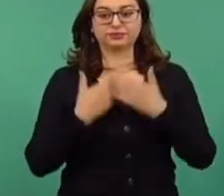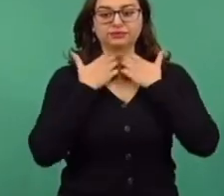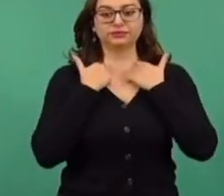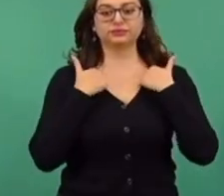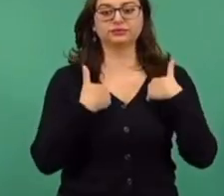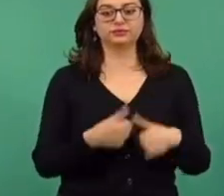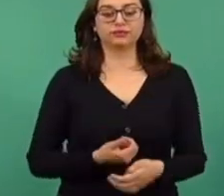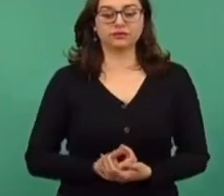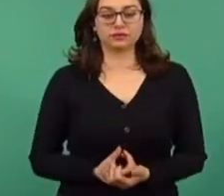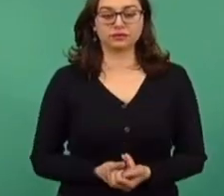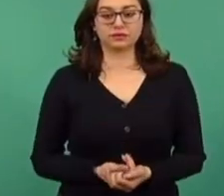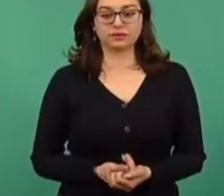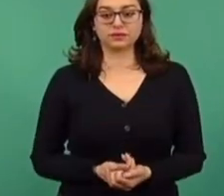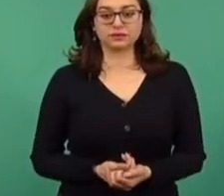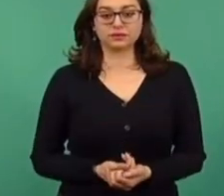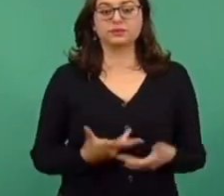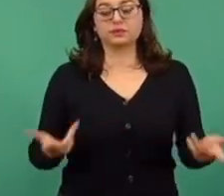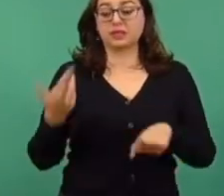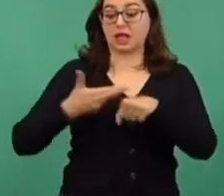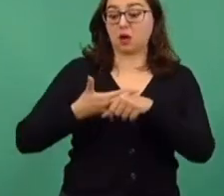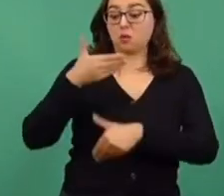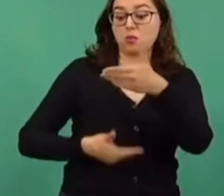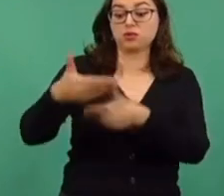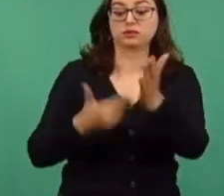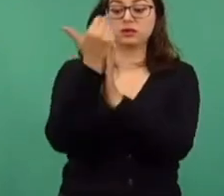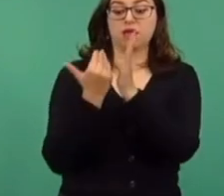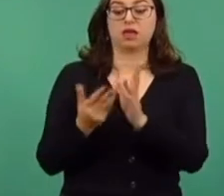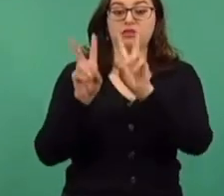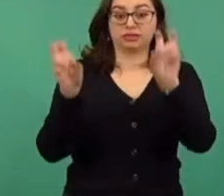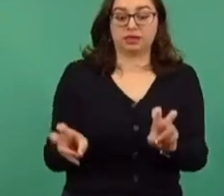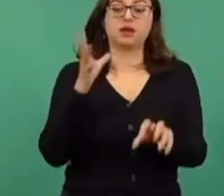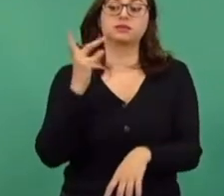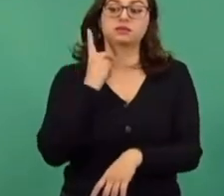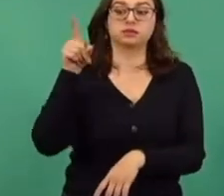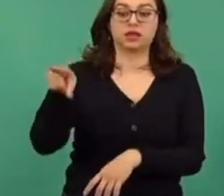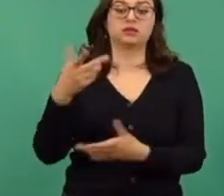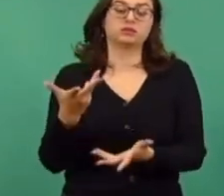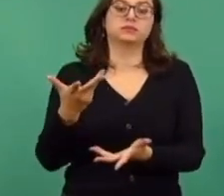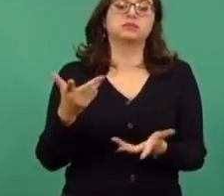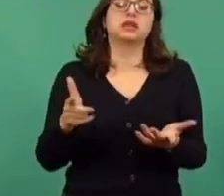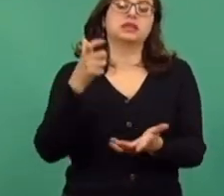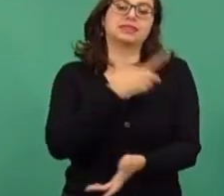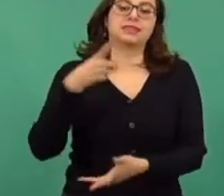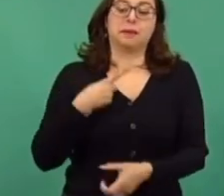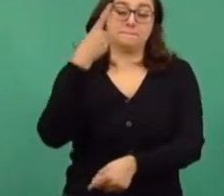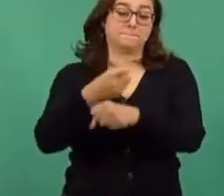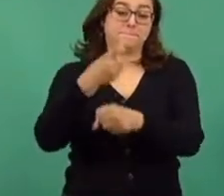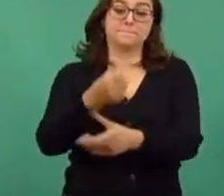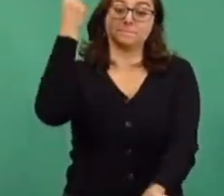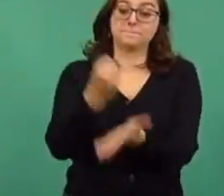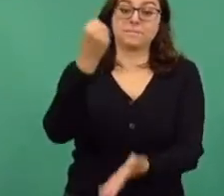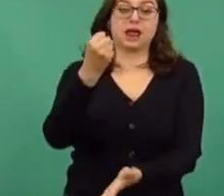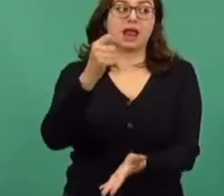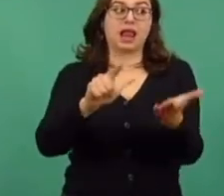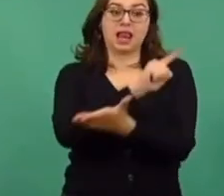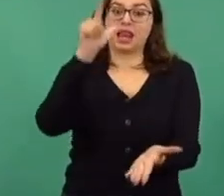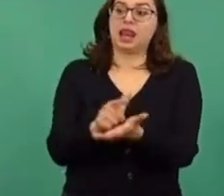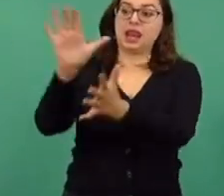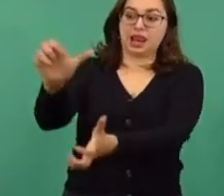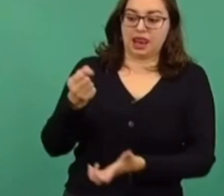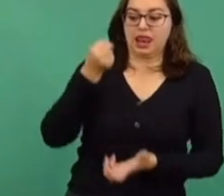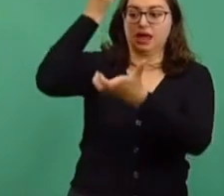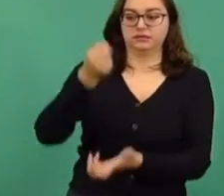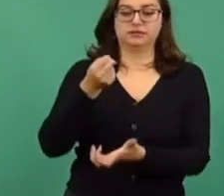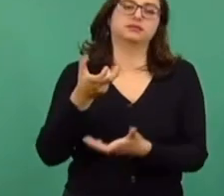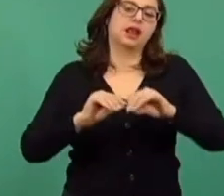parlamentario, primero se tiene que aprobar la Ley de Ingresos. Es obvio saber con cuántos recursos se